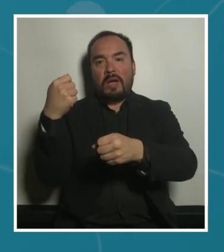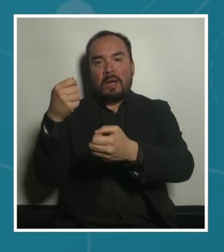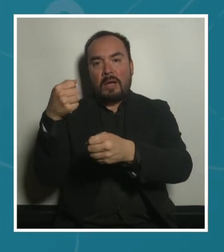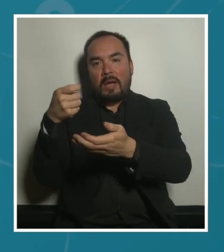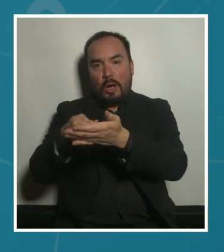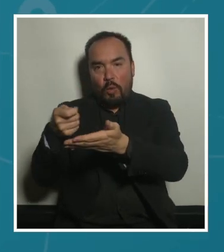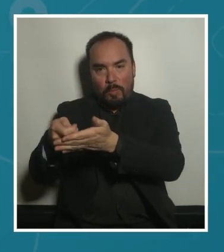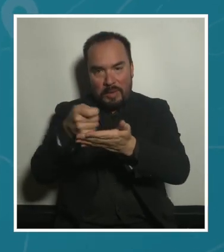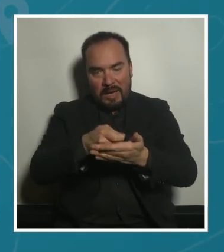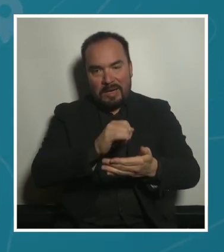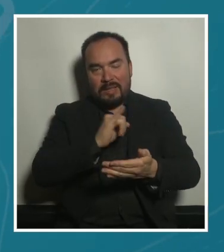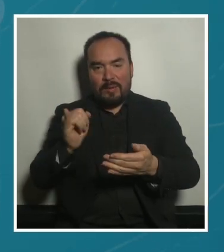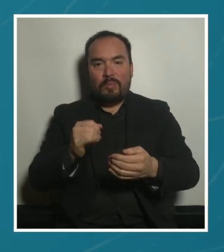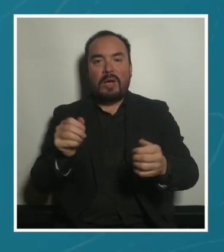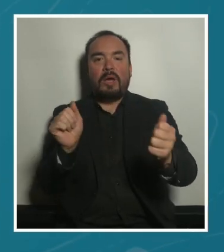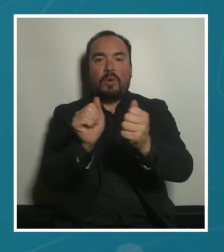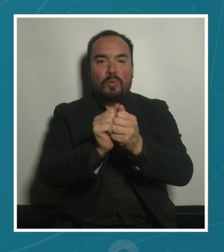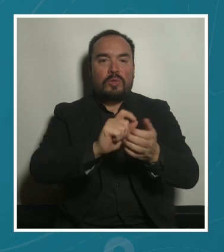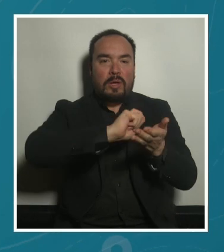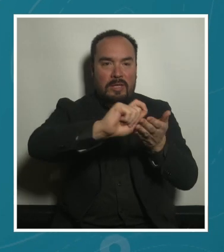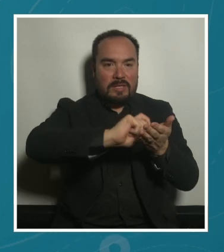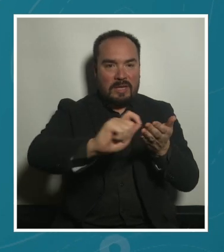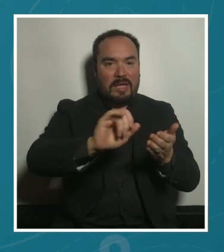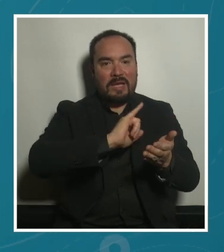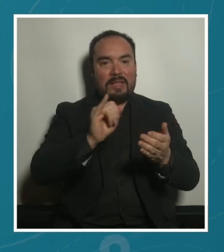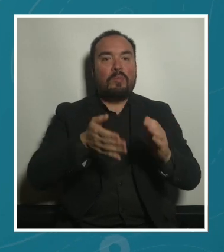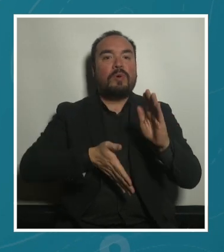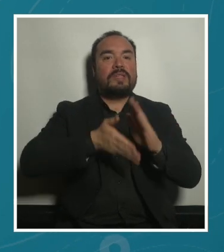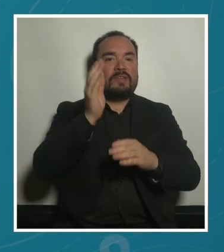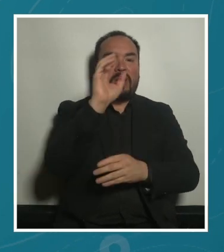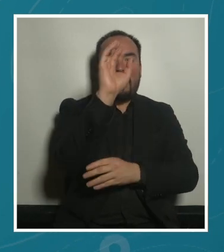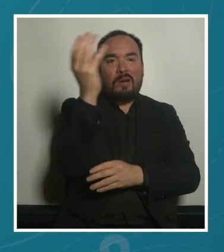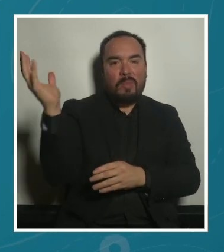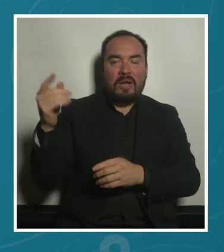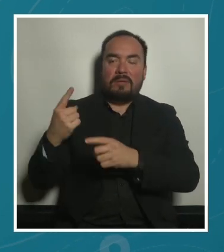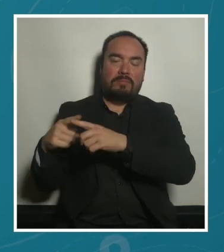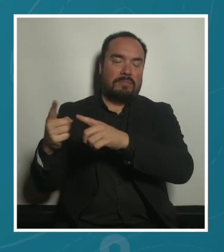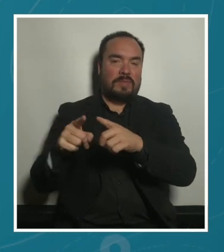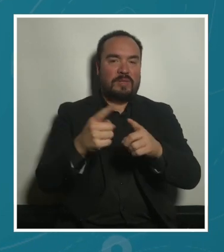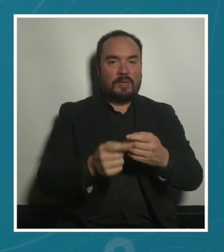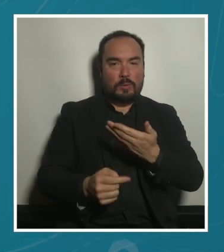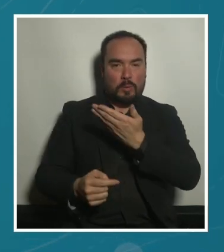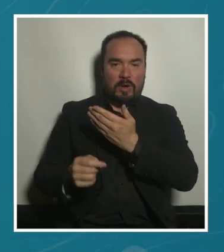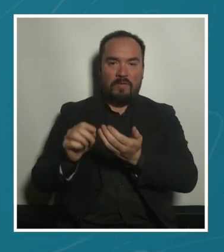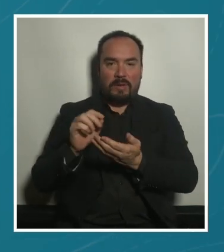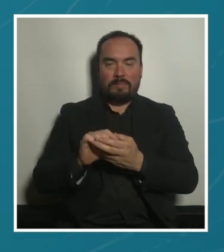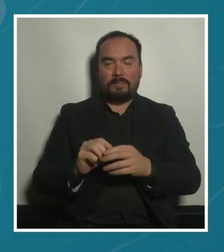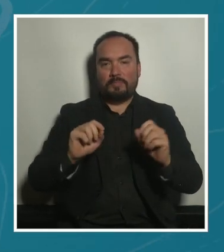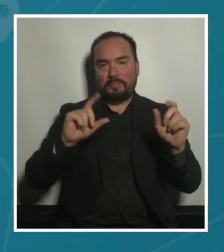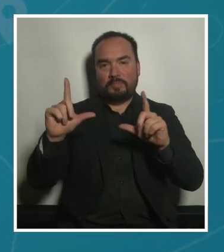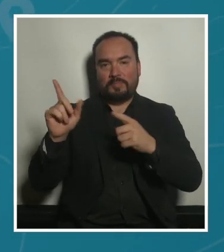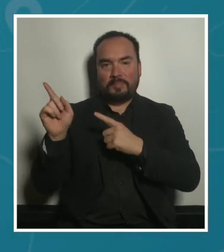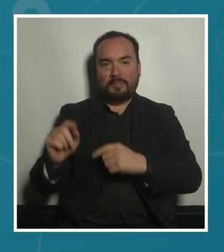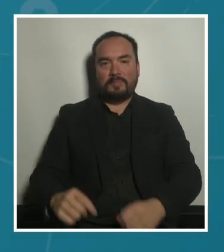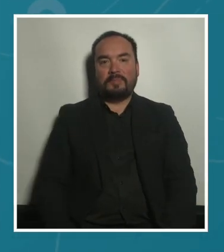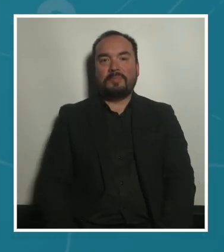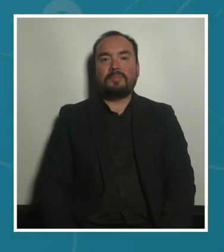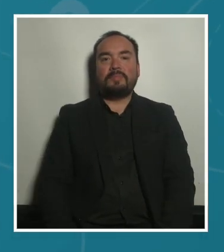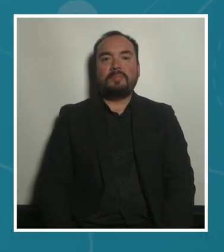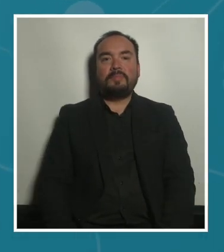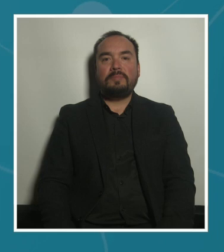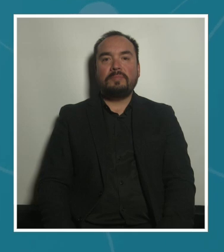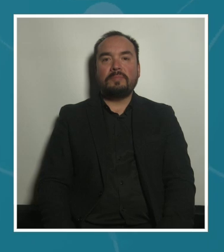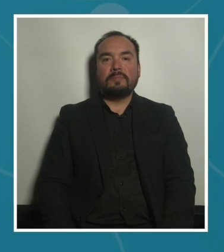hasta escolares luego va a pasar un momentito por el parque etc. si nos centramos en este